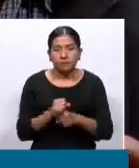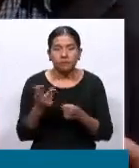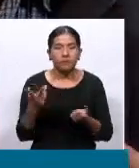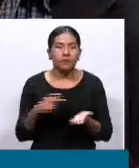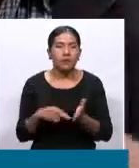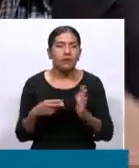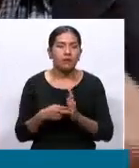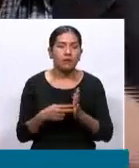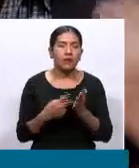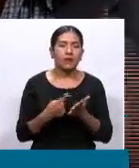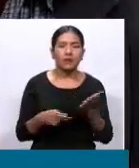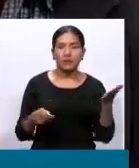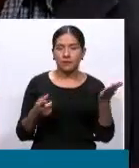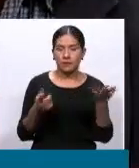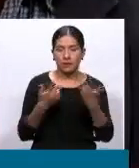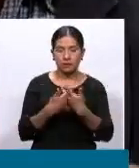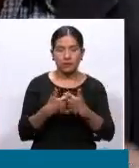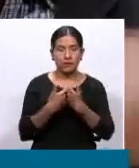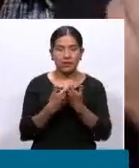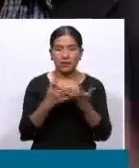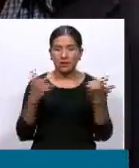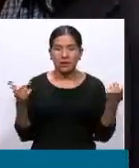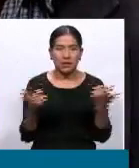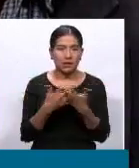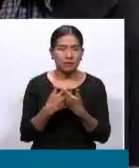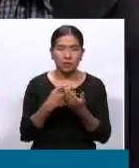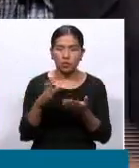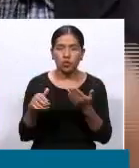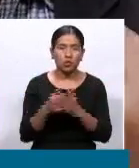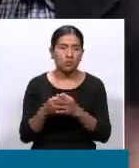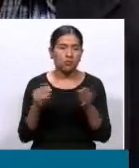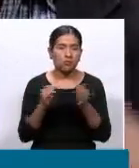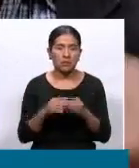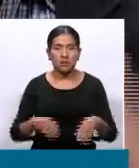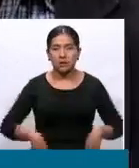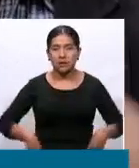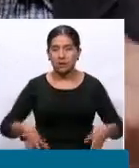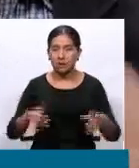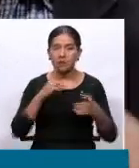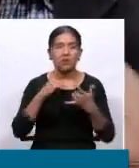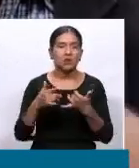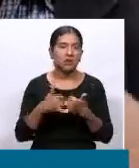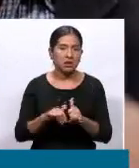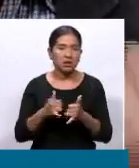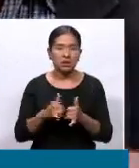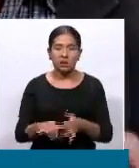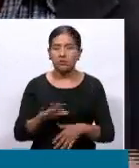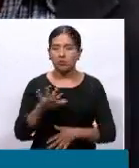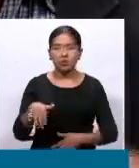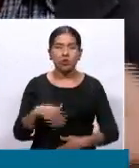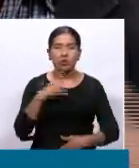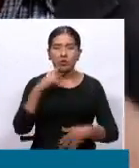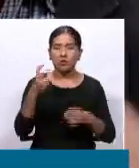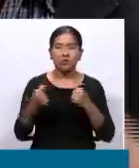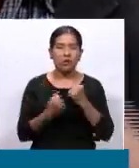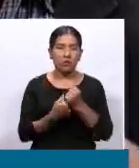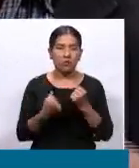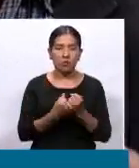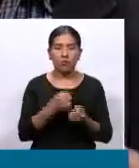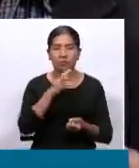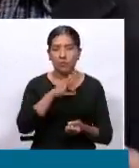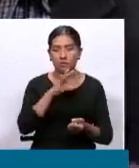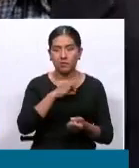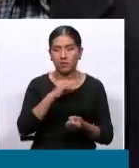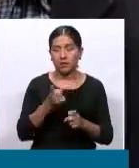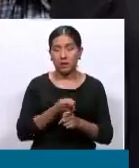grandes empresas, los grandes empresarios, los más ricos, se siguen llevando su tajada de la torta. No están viendo